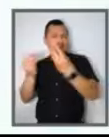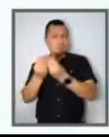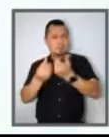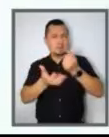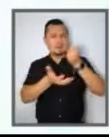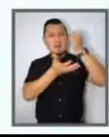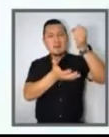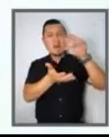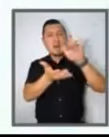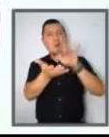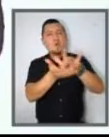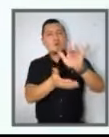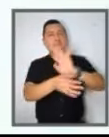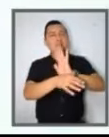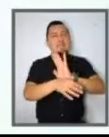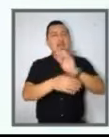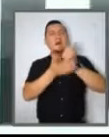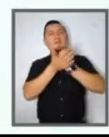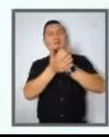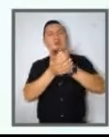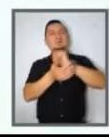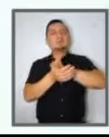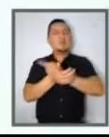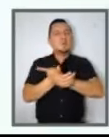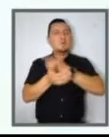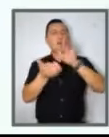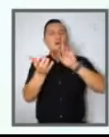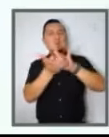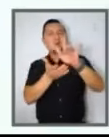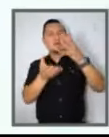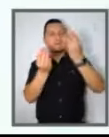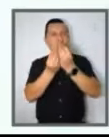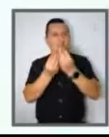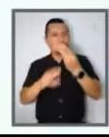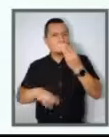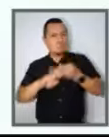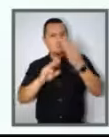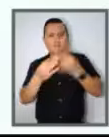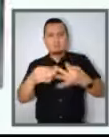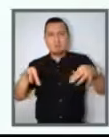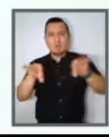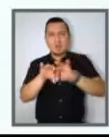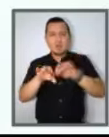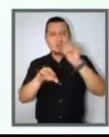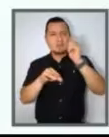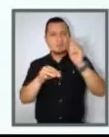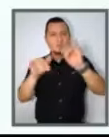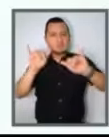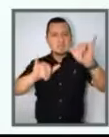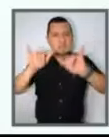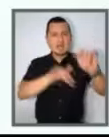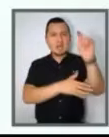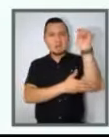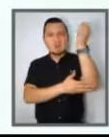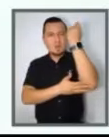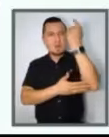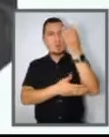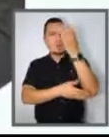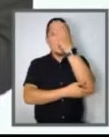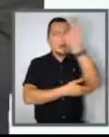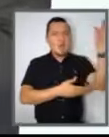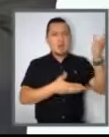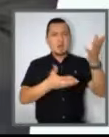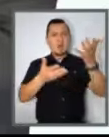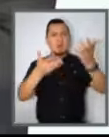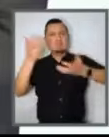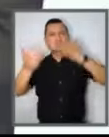Me parece que es verdaderamente lamentable que se quiera simplemente decir